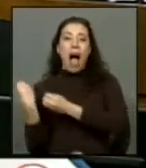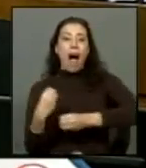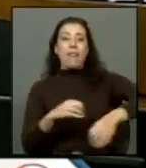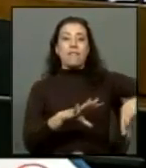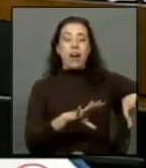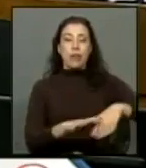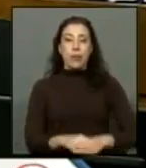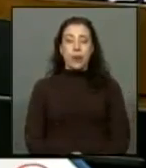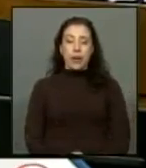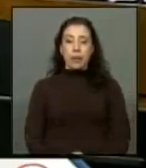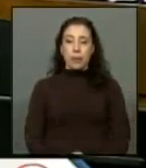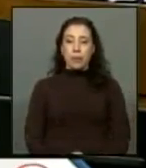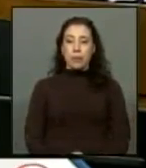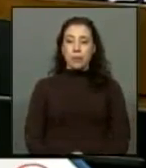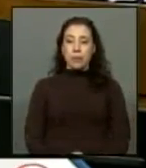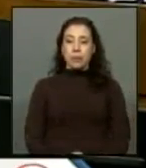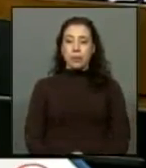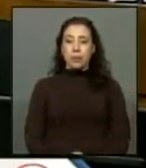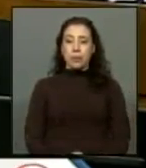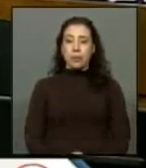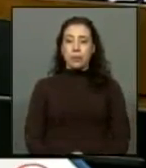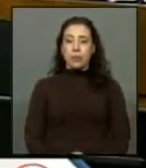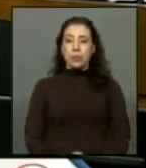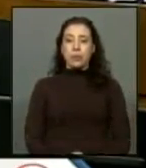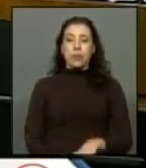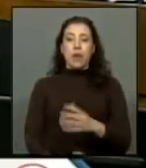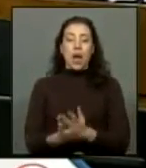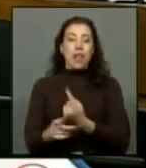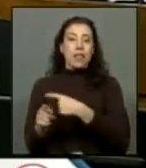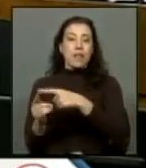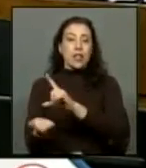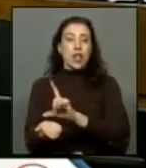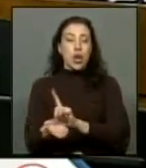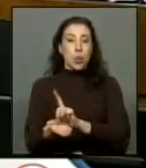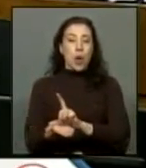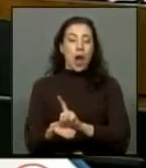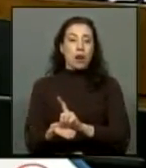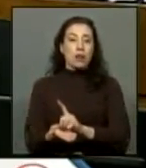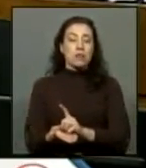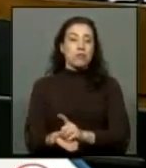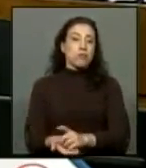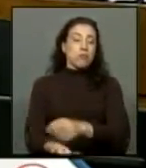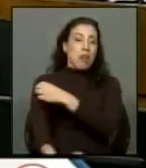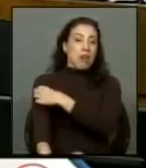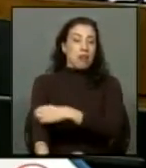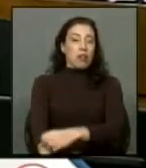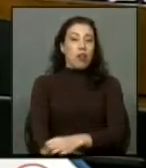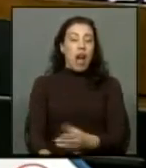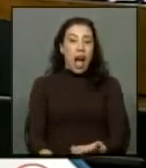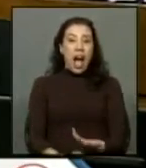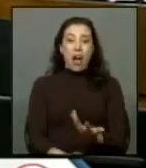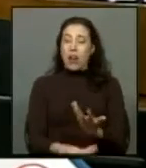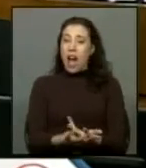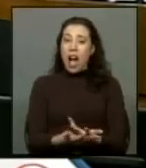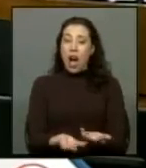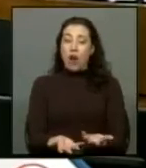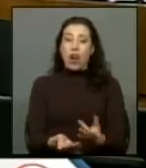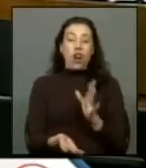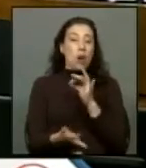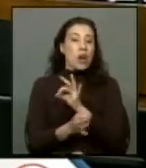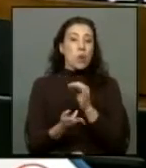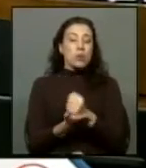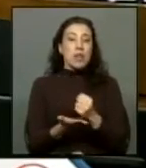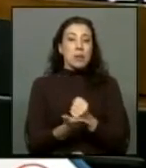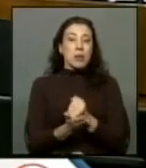y de hecho muchos de los relaves abandonados los encontramos en distintos puntos de las regiones actualmente no se están tramitando proyectos de